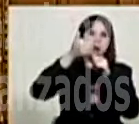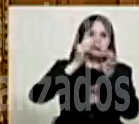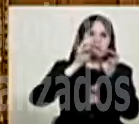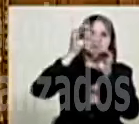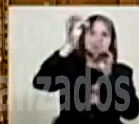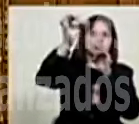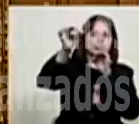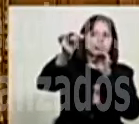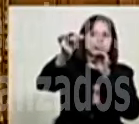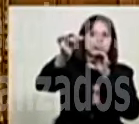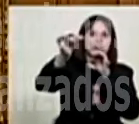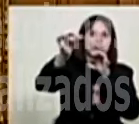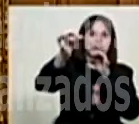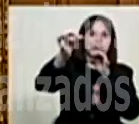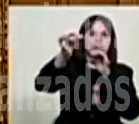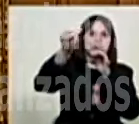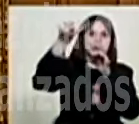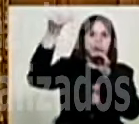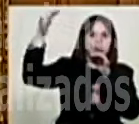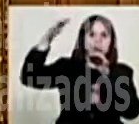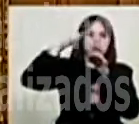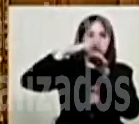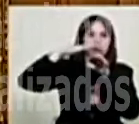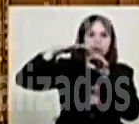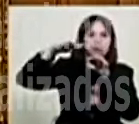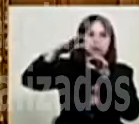dentro de la avenida Bolívar.